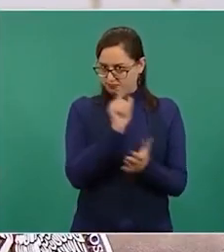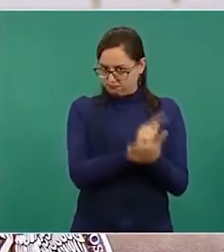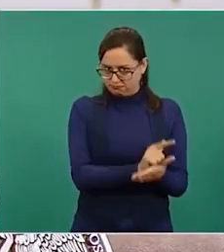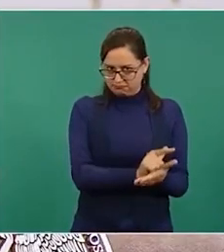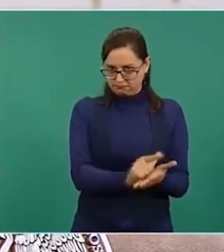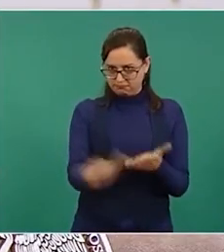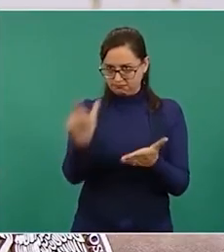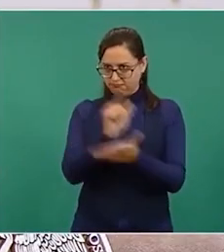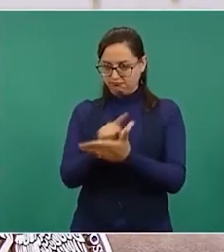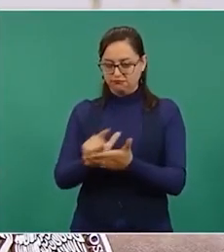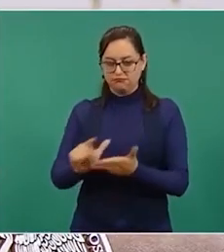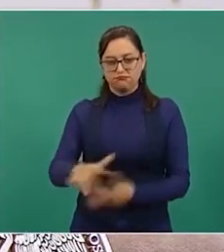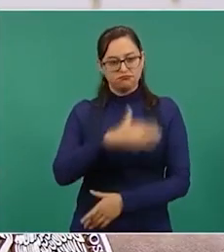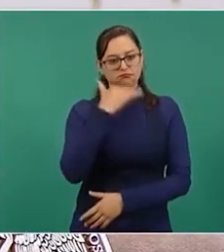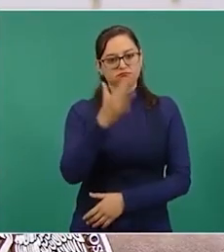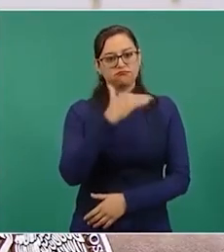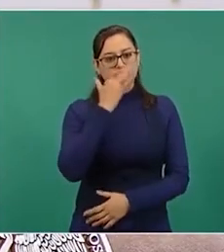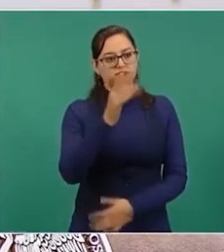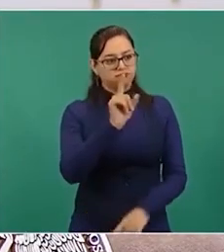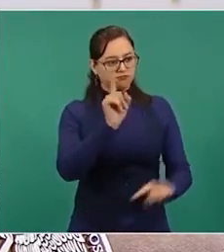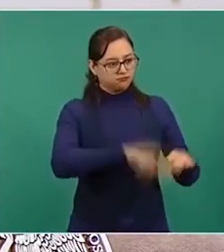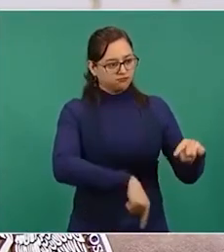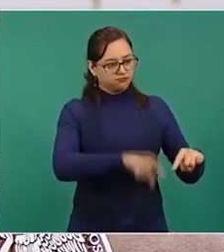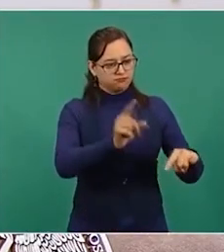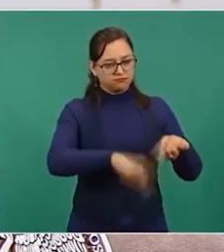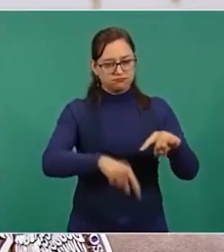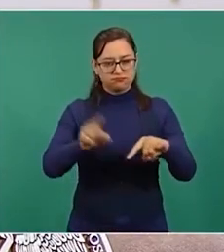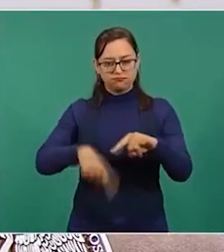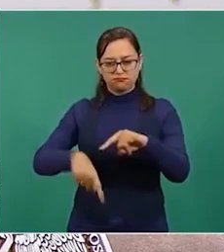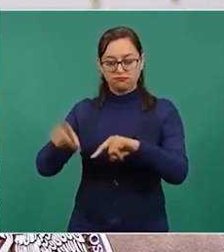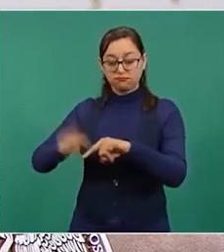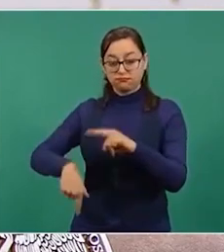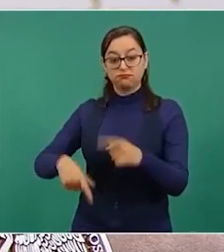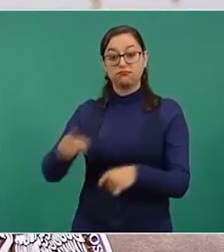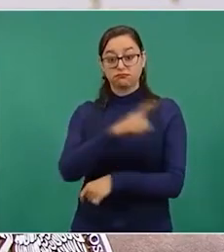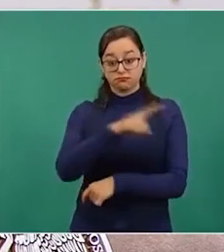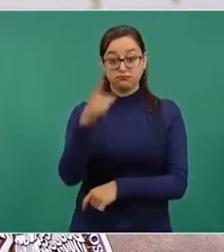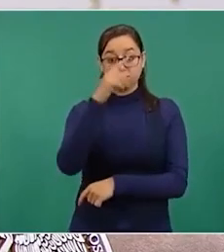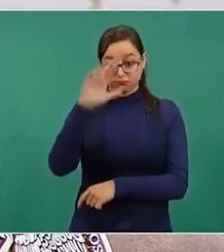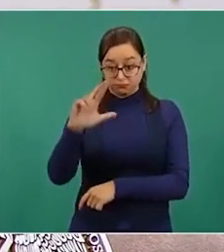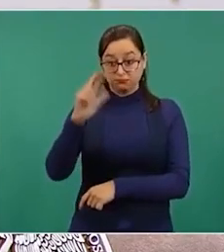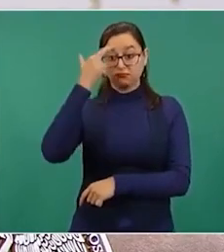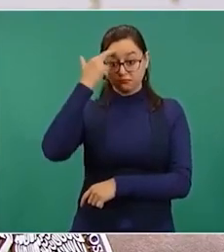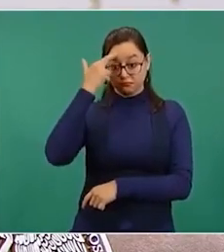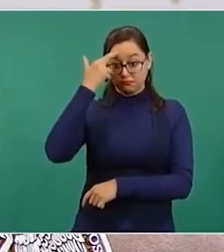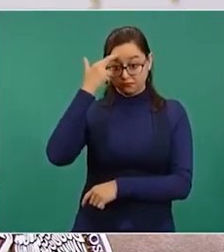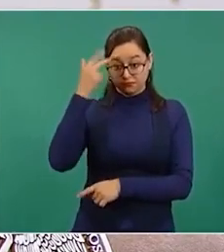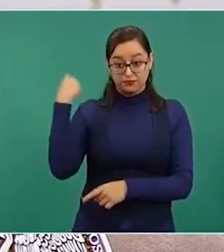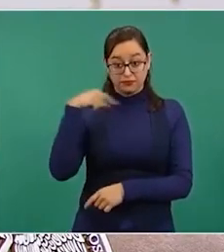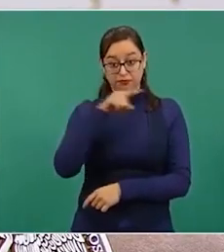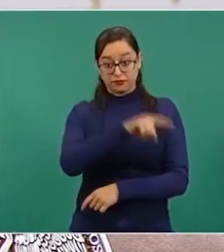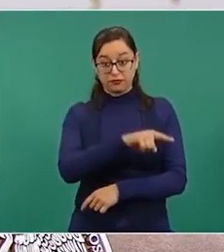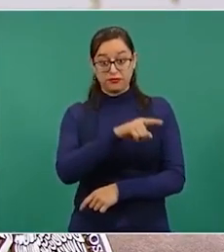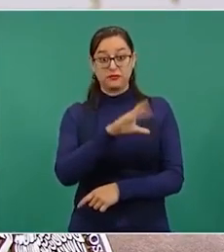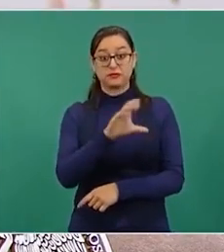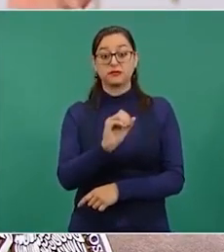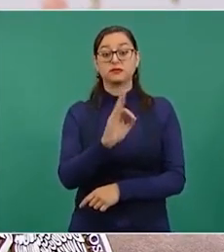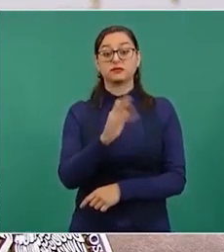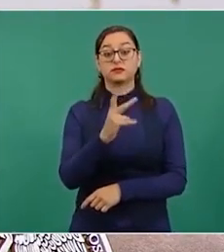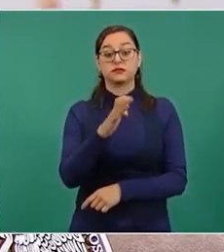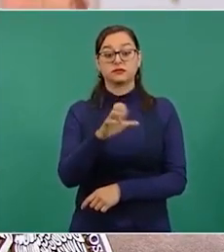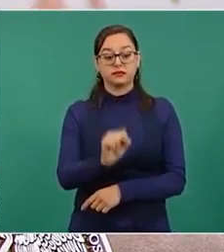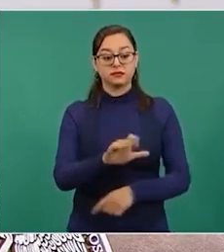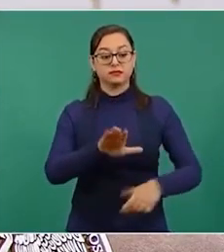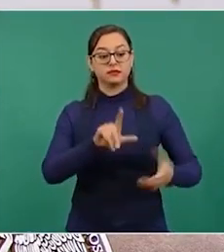procesos de corrupción alguna vez hablamos del famoso y emblemático tristemente célebre sótano de cofepris en el que